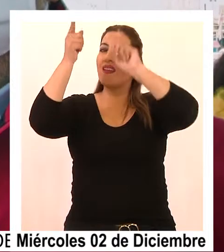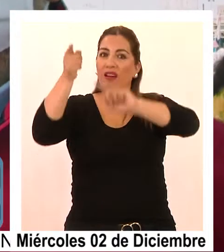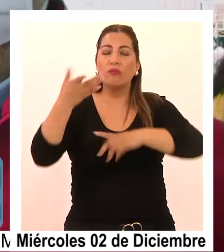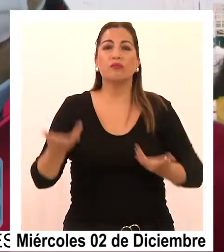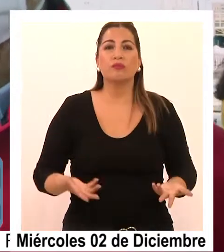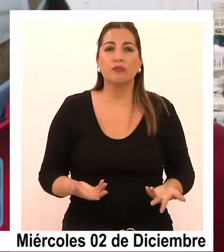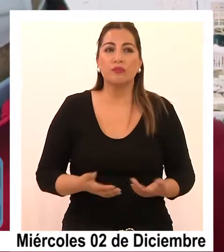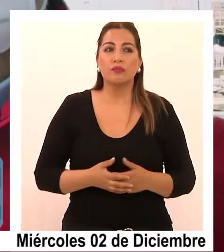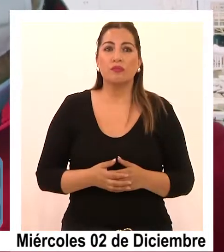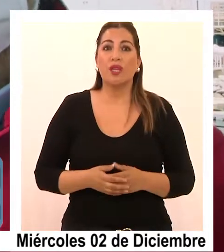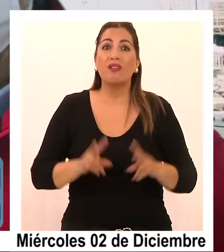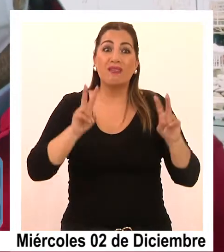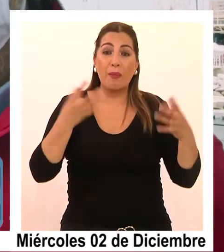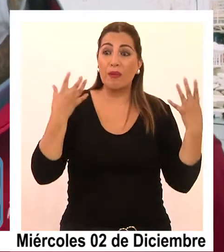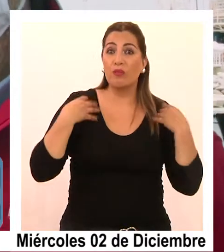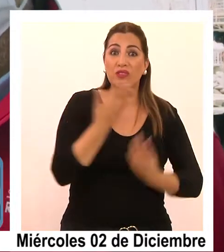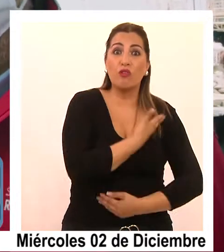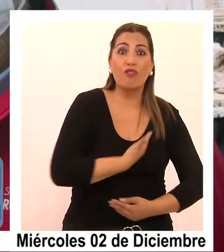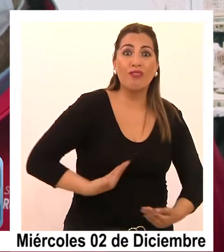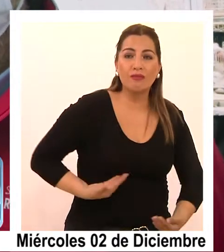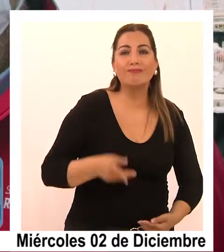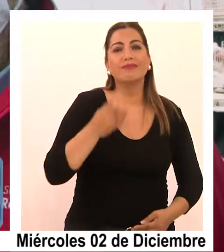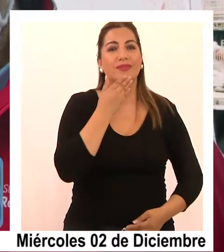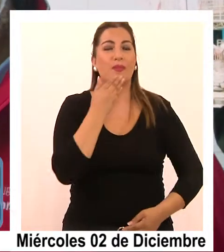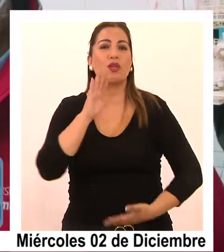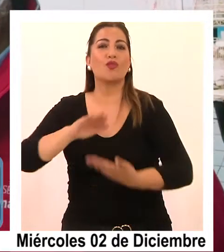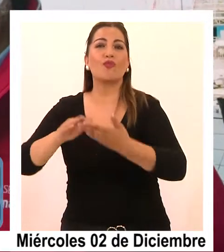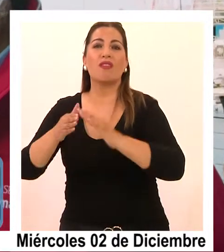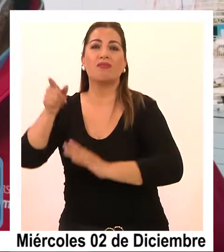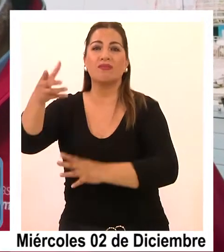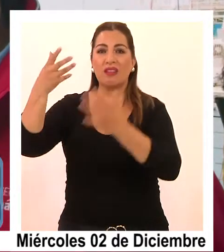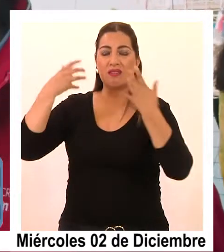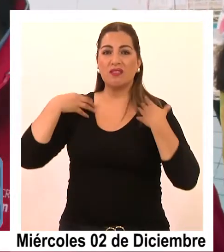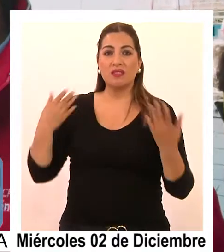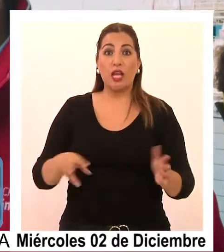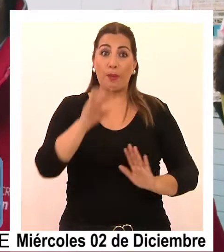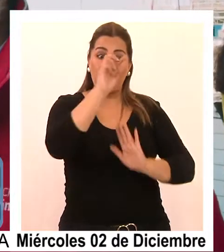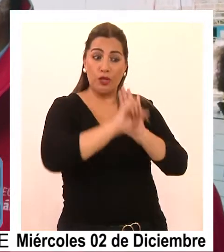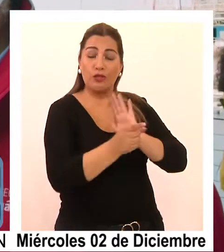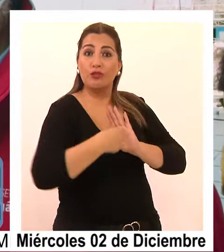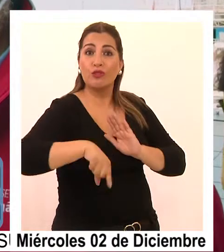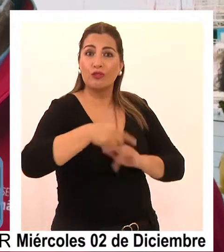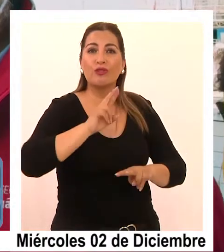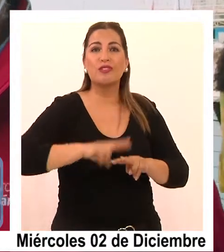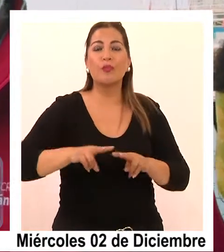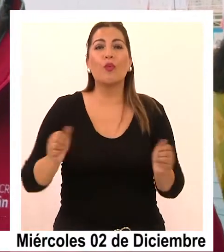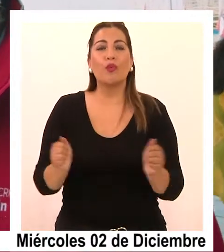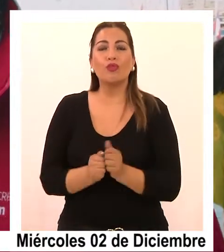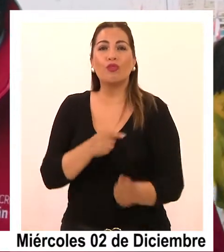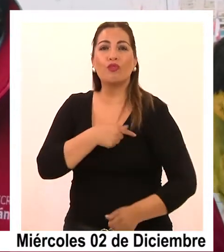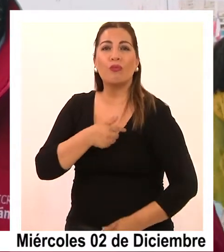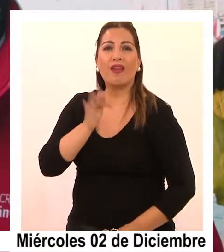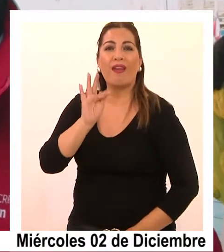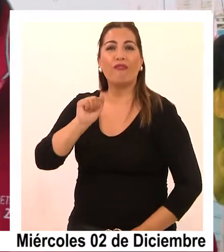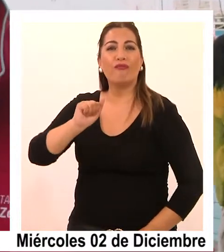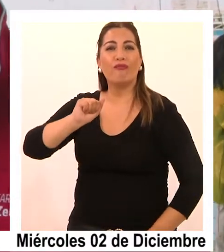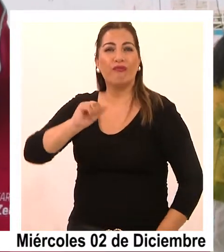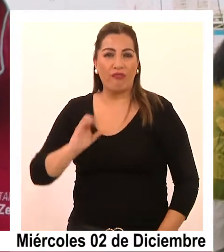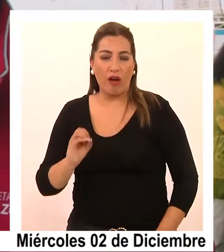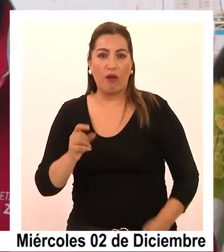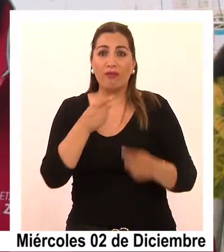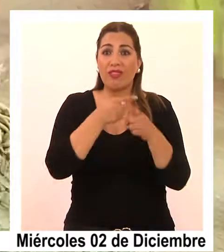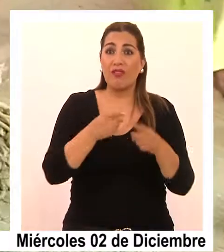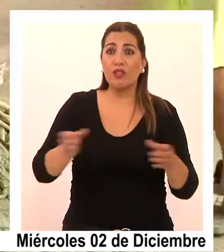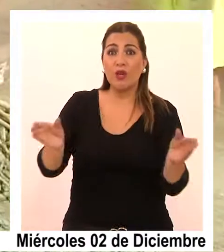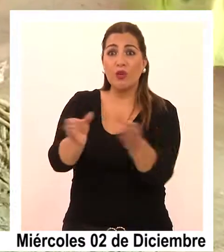solo tiene que ver con los gobiernos, tiene que ver con la comunidad y la gracia de este proyecto que estamos haciendo junto con FAO y con las distintas organizaciones de